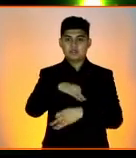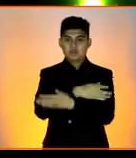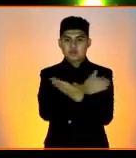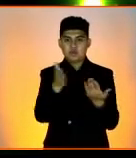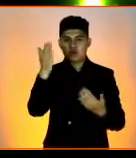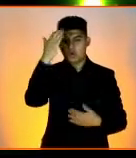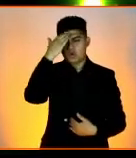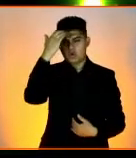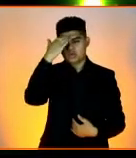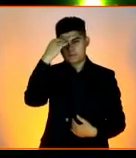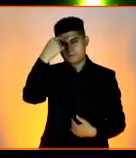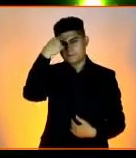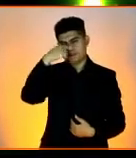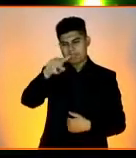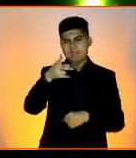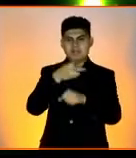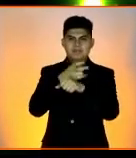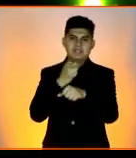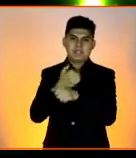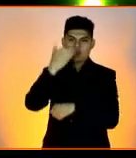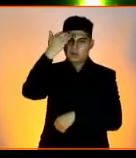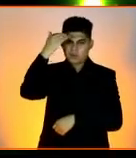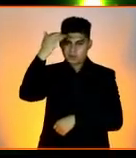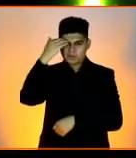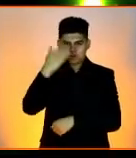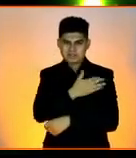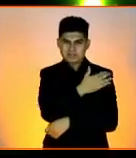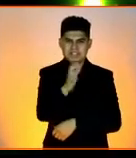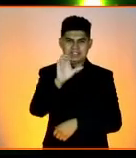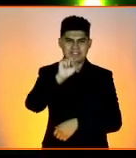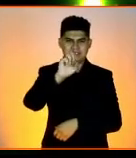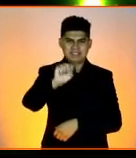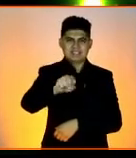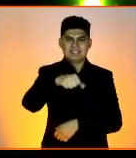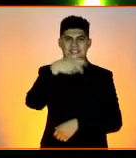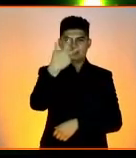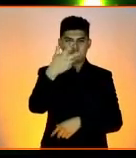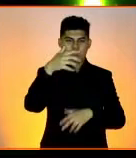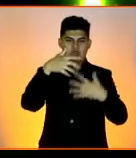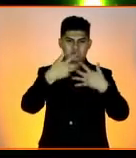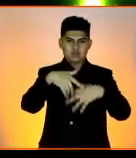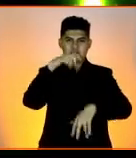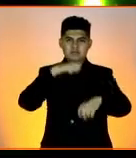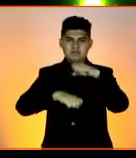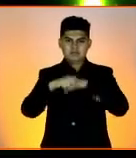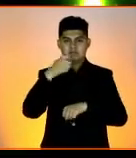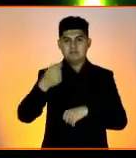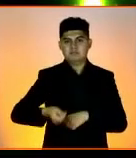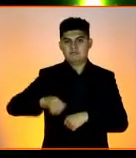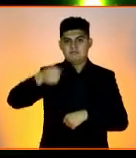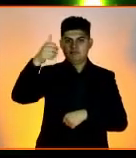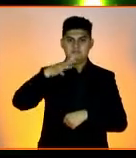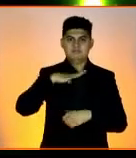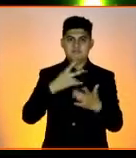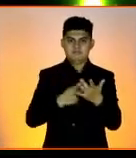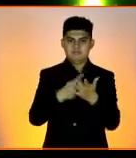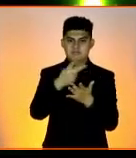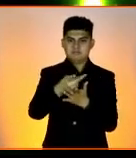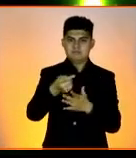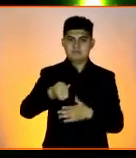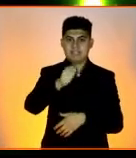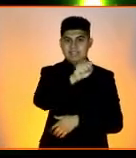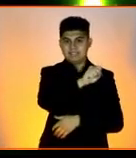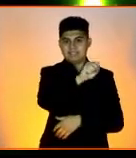conozcamos, para invitarlos a que conozcamos a estas 68 empresas, precisamente que por primera vez obtienen el distintivo